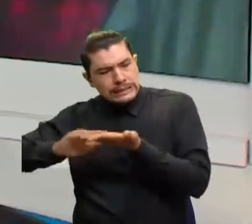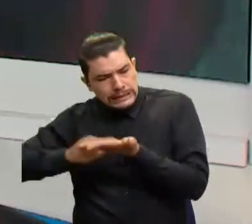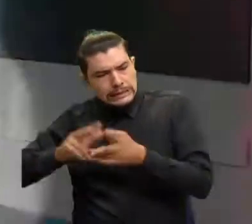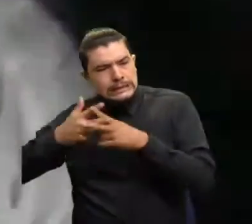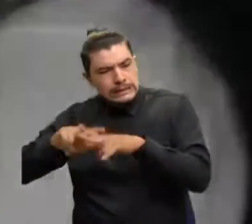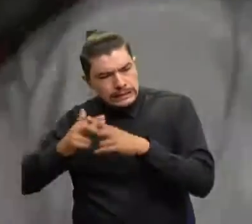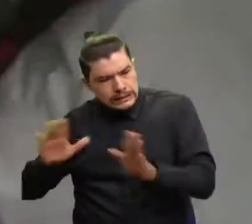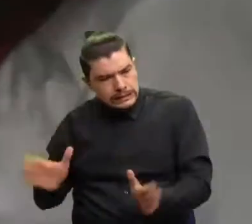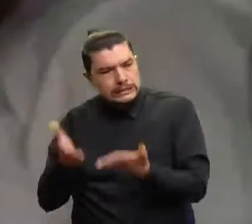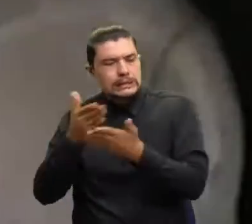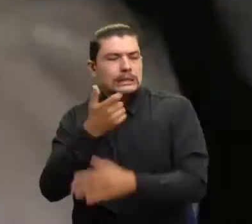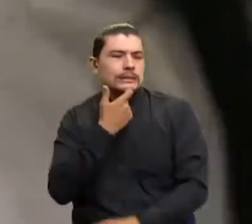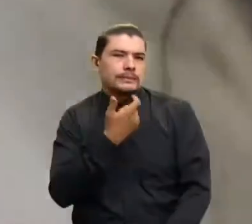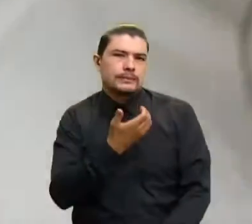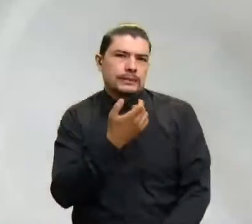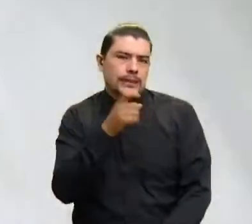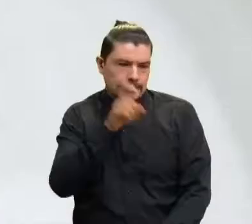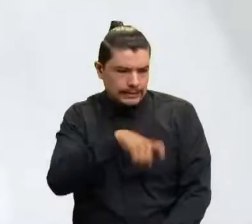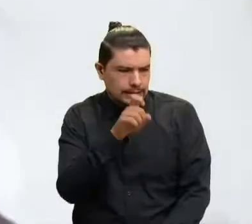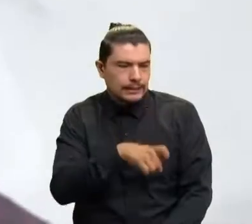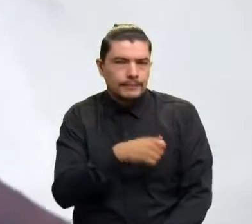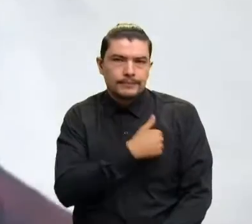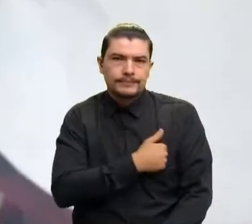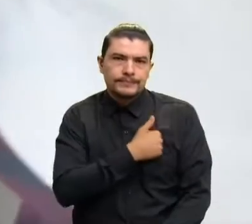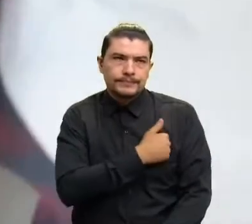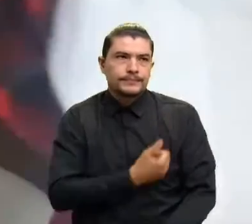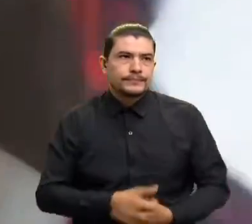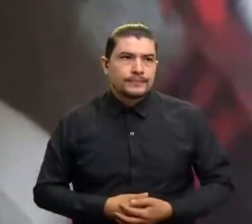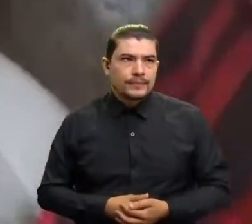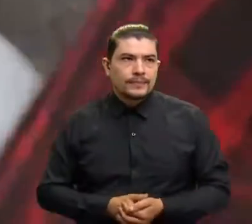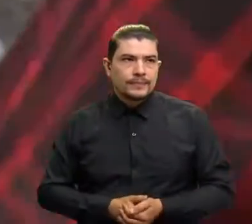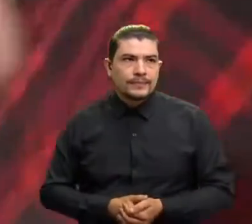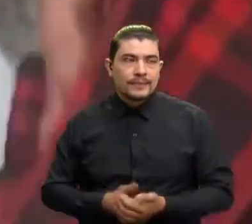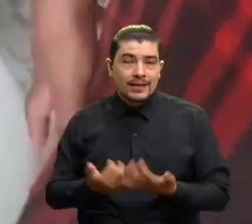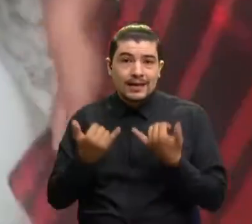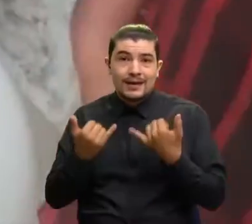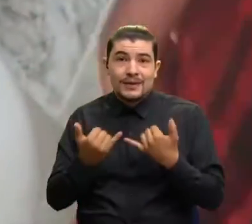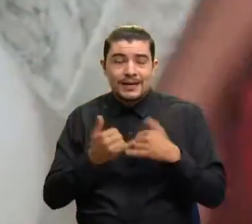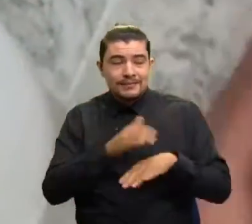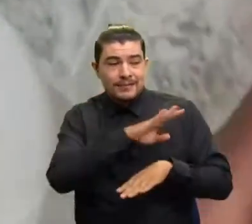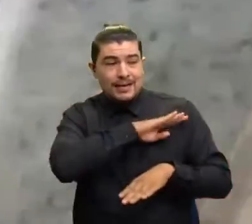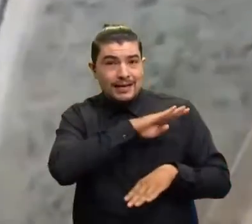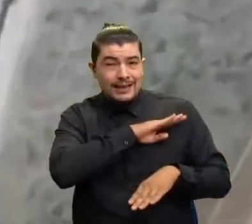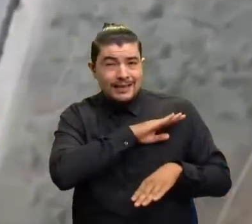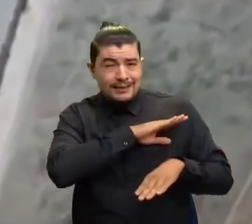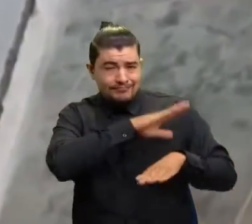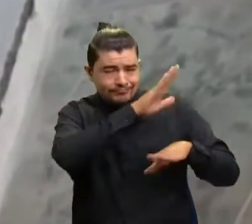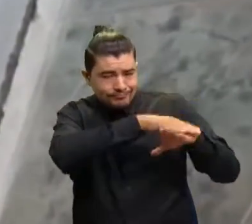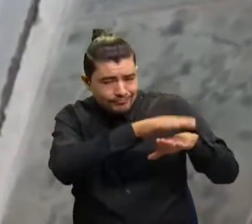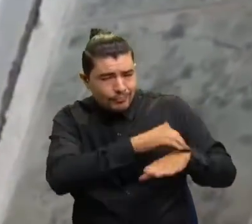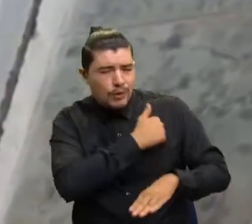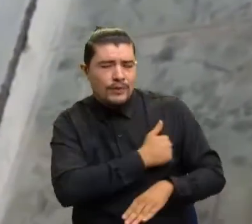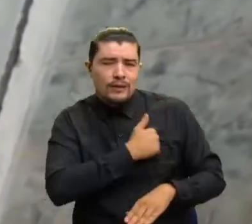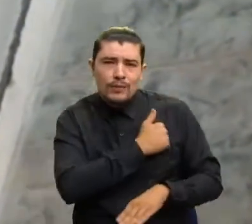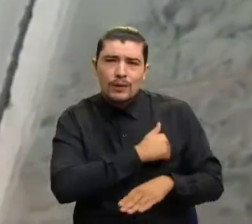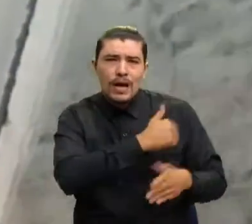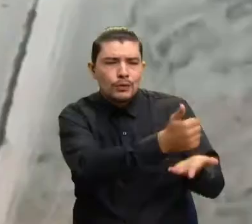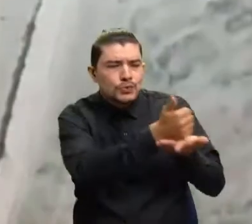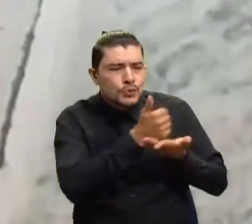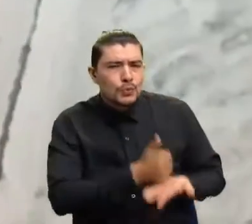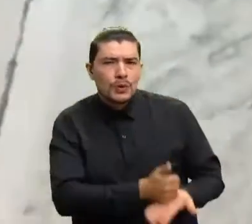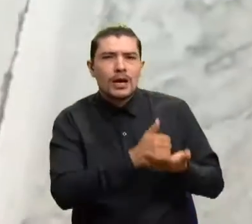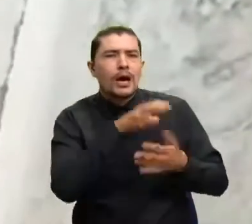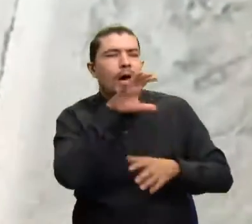Iseo de la Escuela Rural Salteras en el municipio El Playón. Este es un llamado de auxilio a la administración municipal para que nos colaboren con el